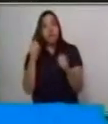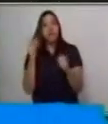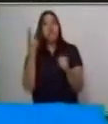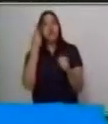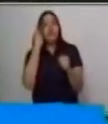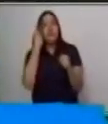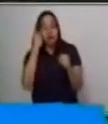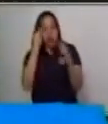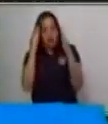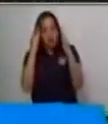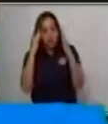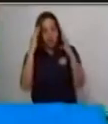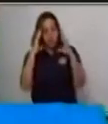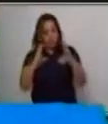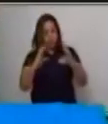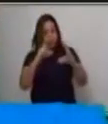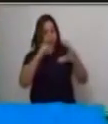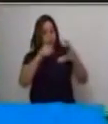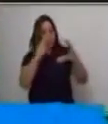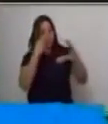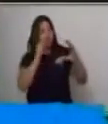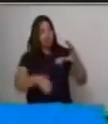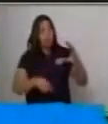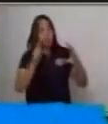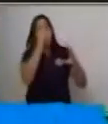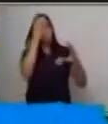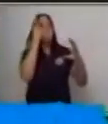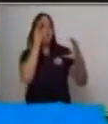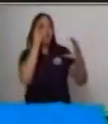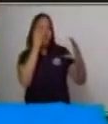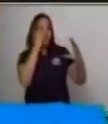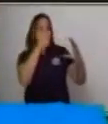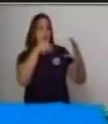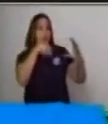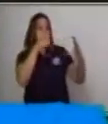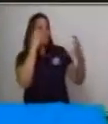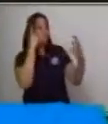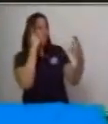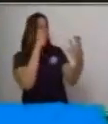el objeto. Entonces, yo voy a observar este objeto.